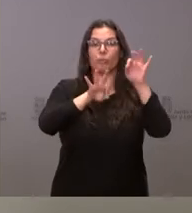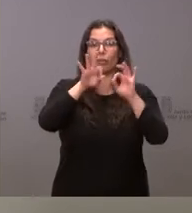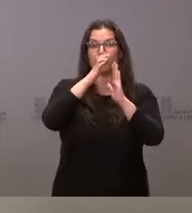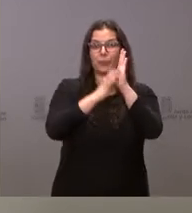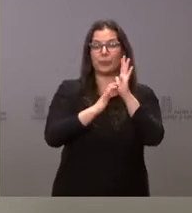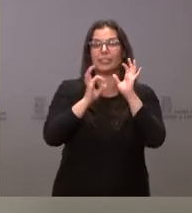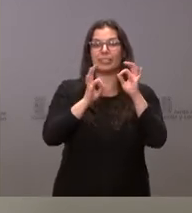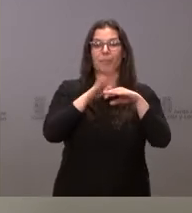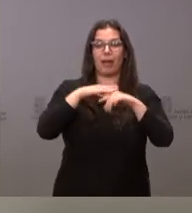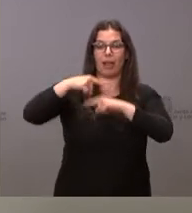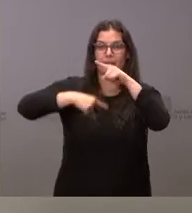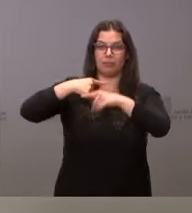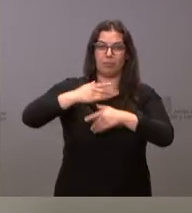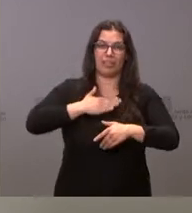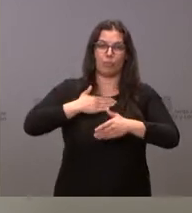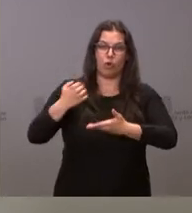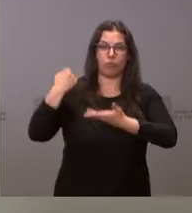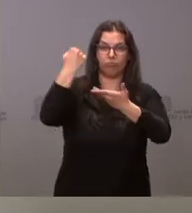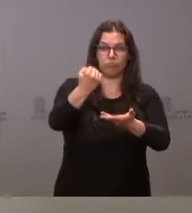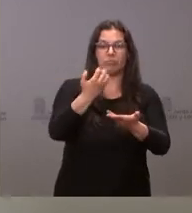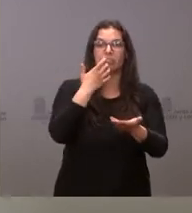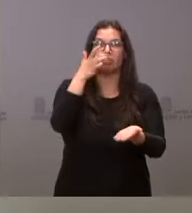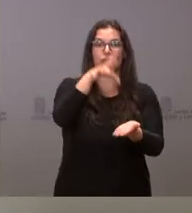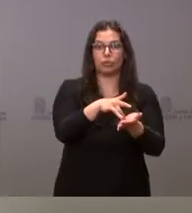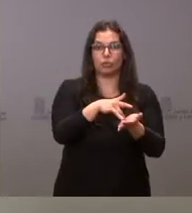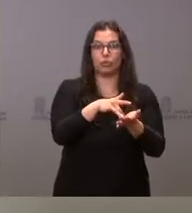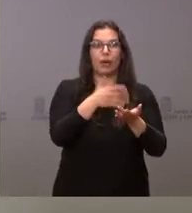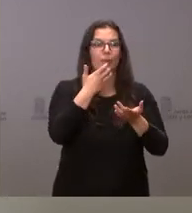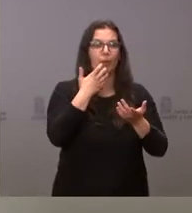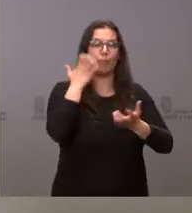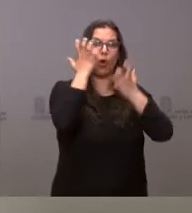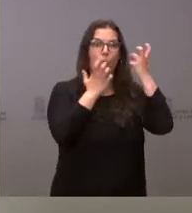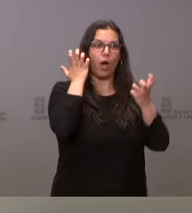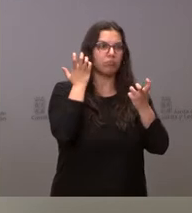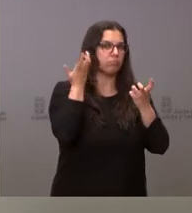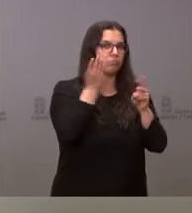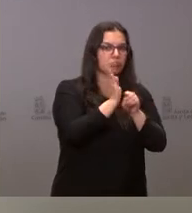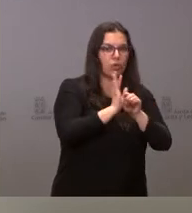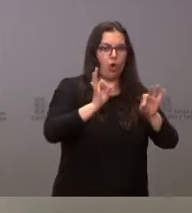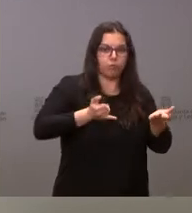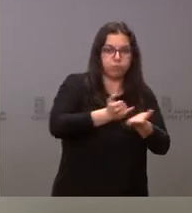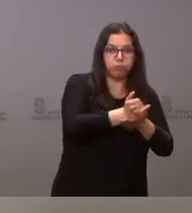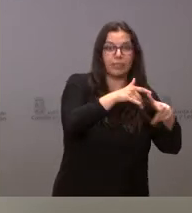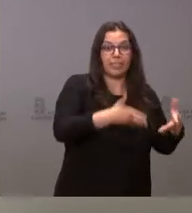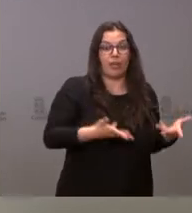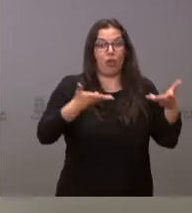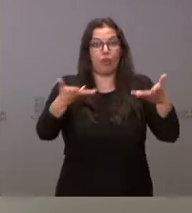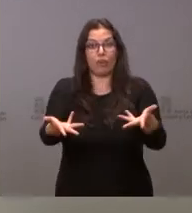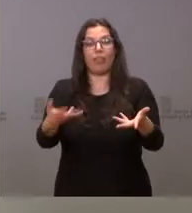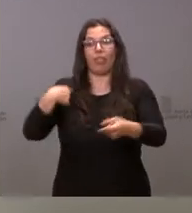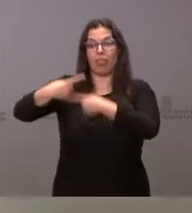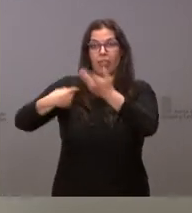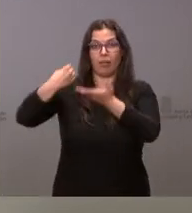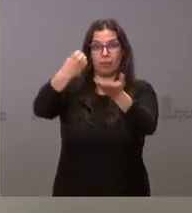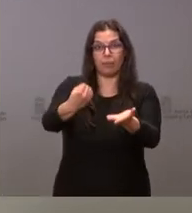en transmisiones patrimoniales cuando se trate de la transmisión de una explotación agraria para agricultores profesionales frente al régimen general